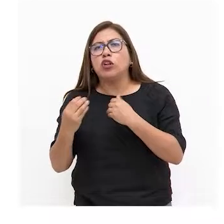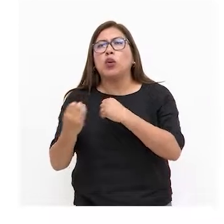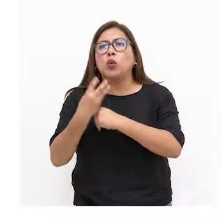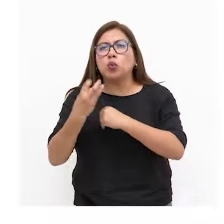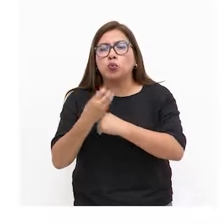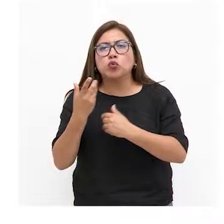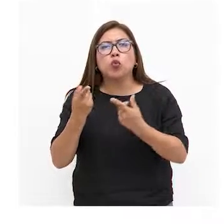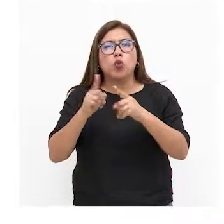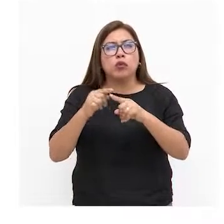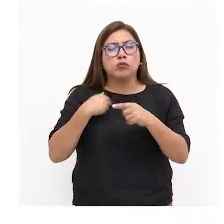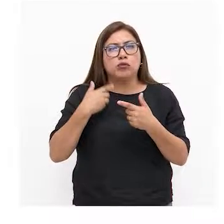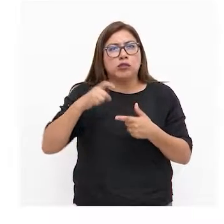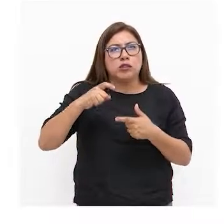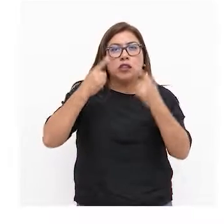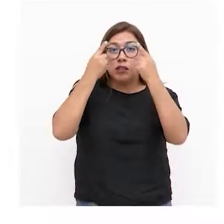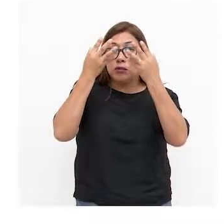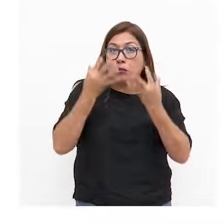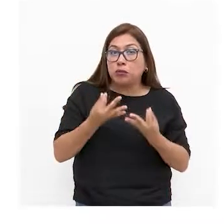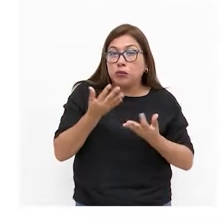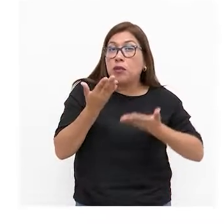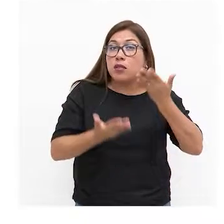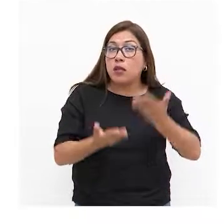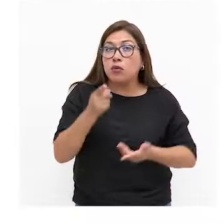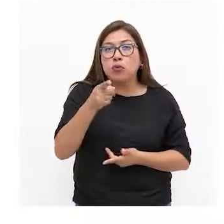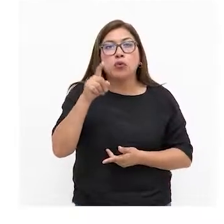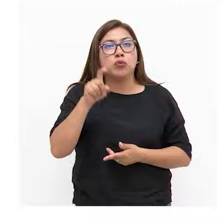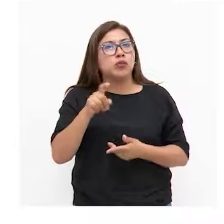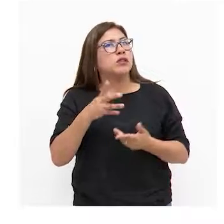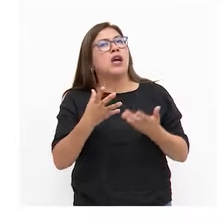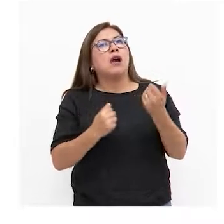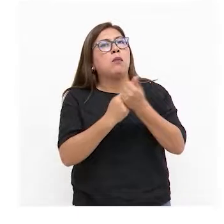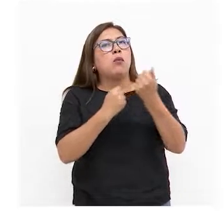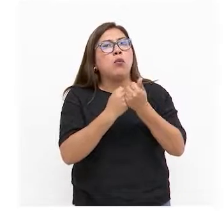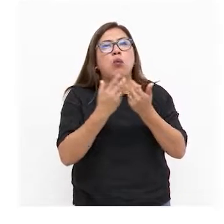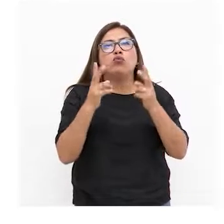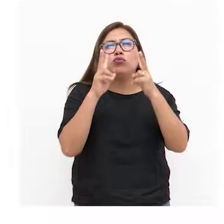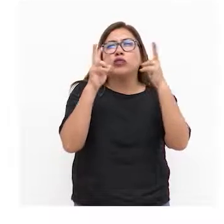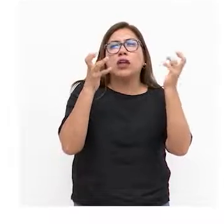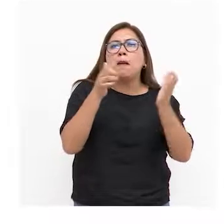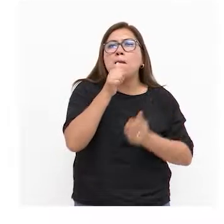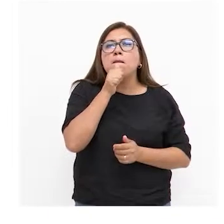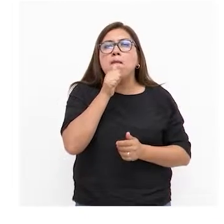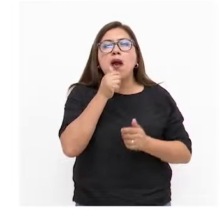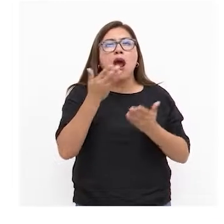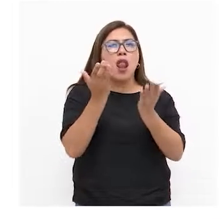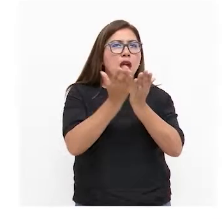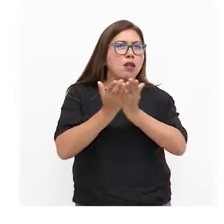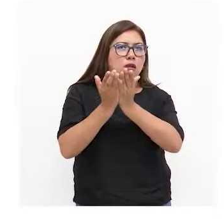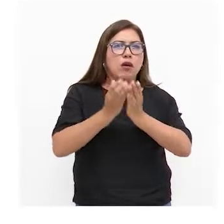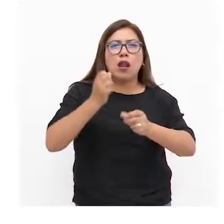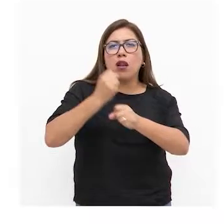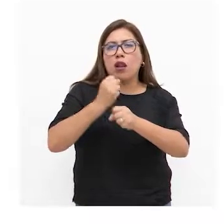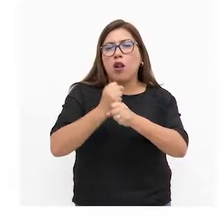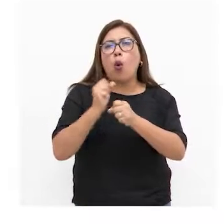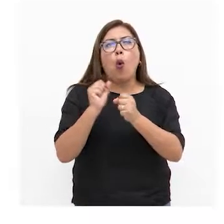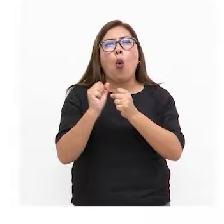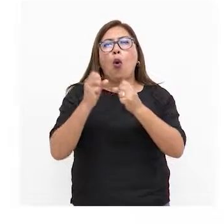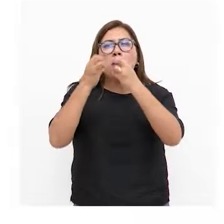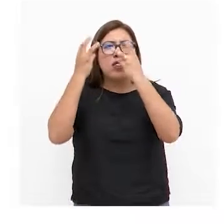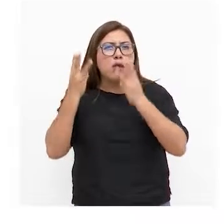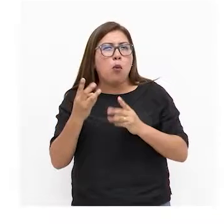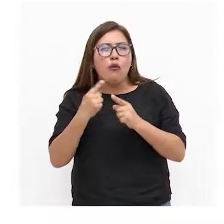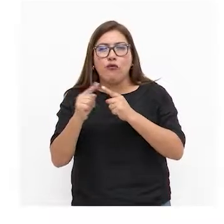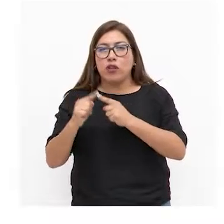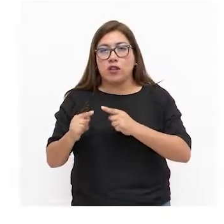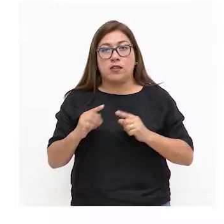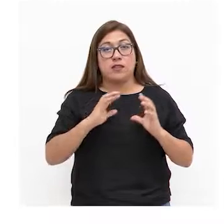orienten en la toma de decisiones seguro en algún momento has pedido apoyo sobre un tema personal académico laboral de pareja